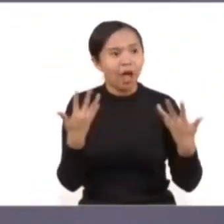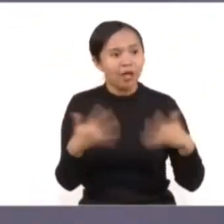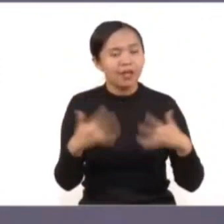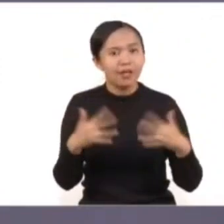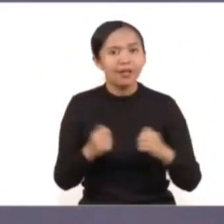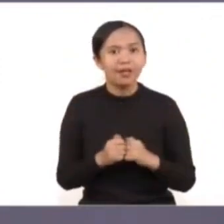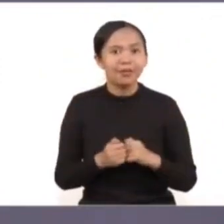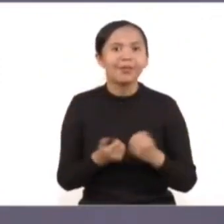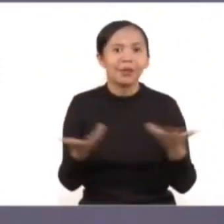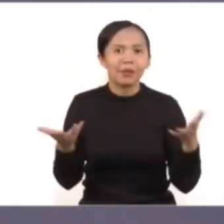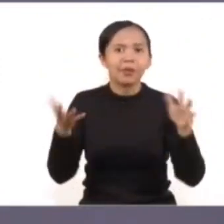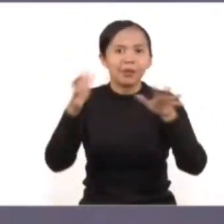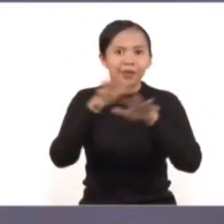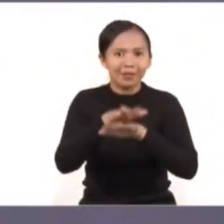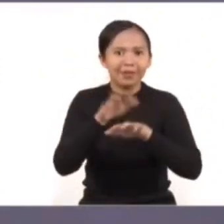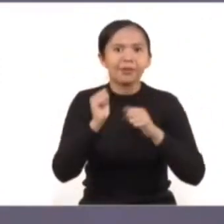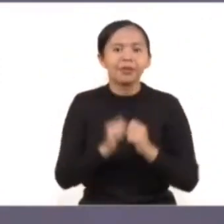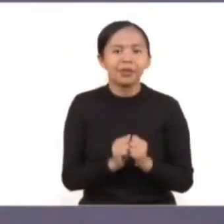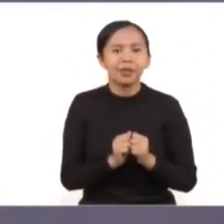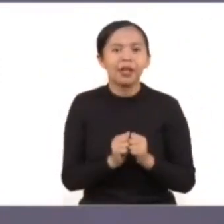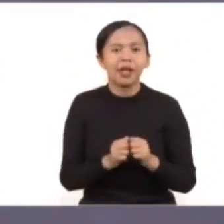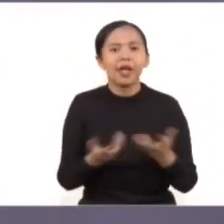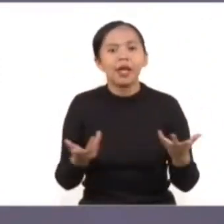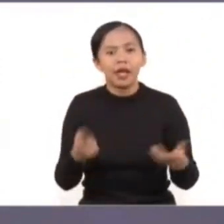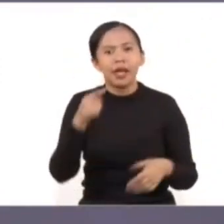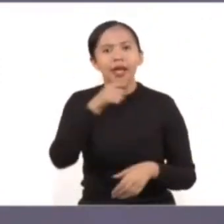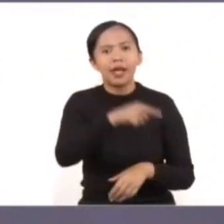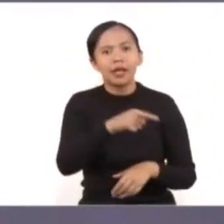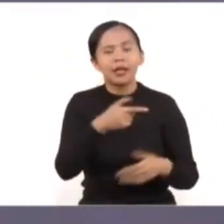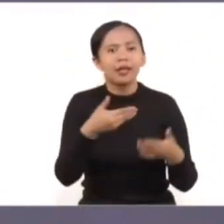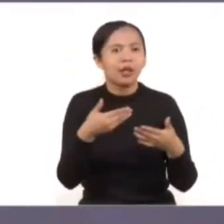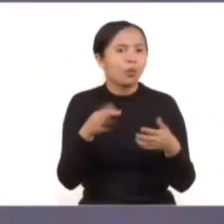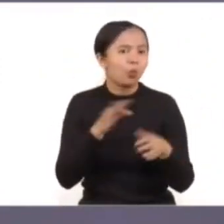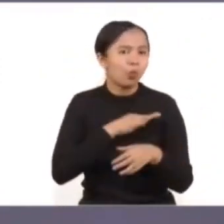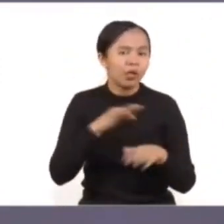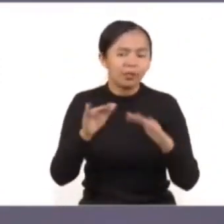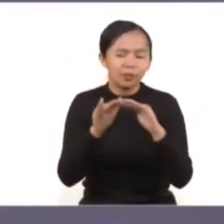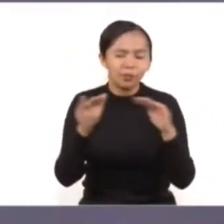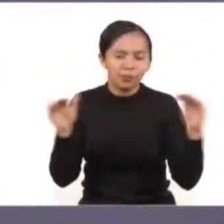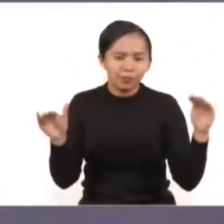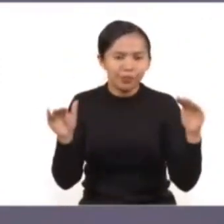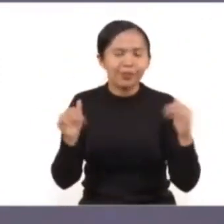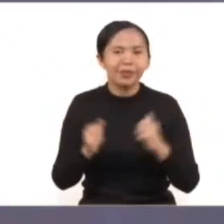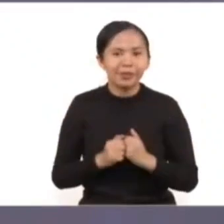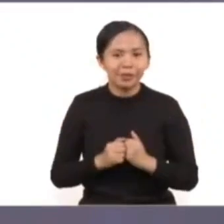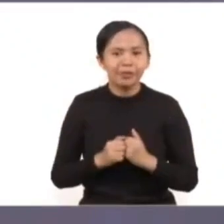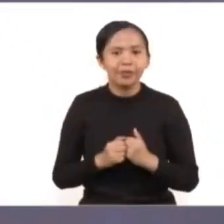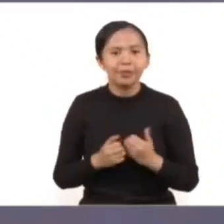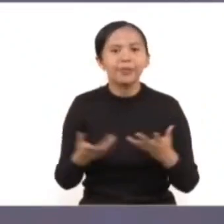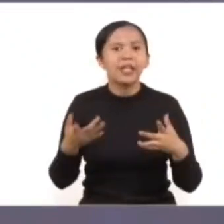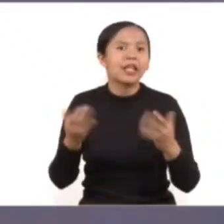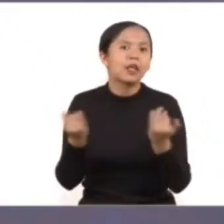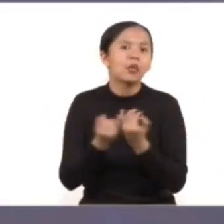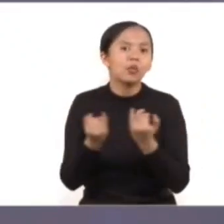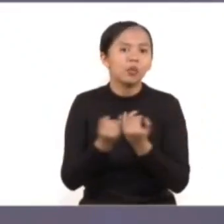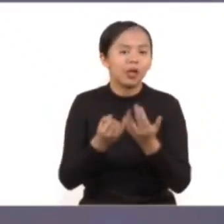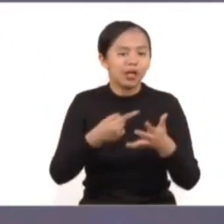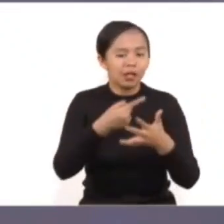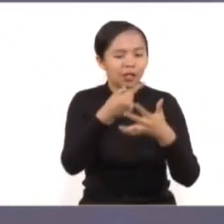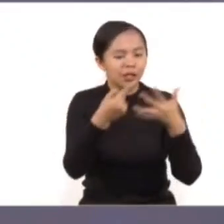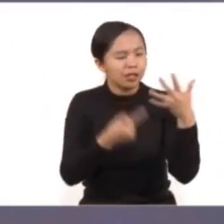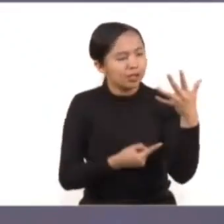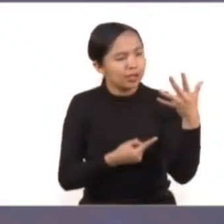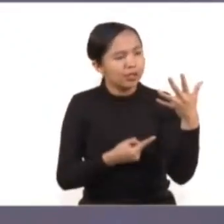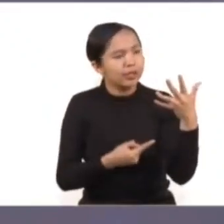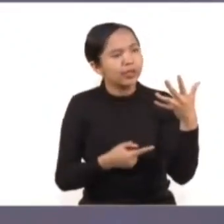permanencia de las cadetes en la institución a través del acceso igualitario a la formación inicial y la eliminación de requisitos